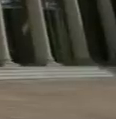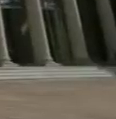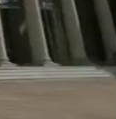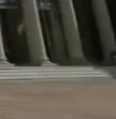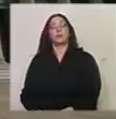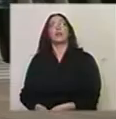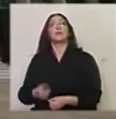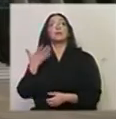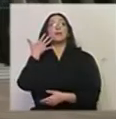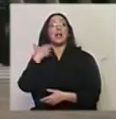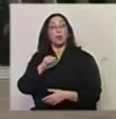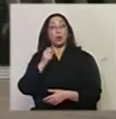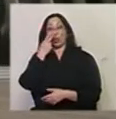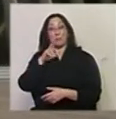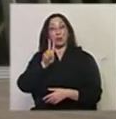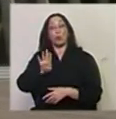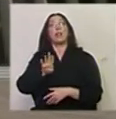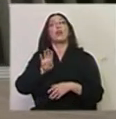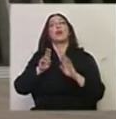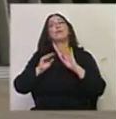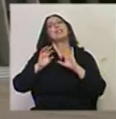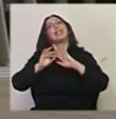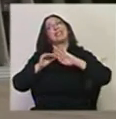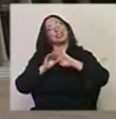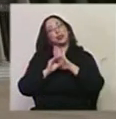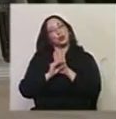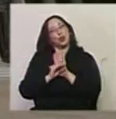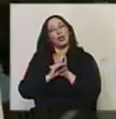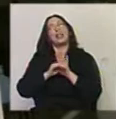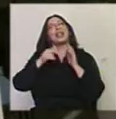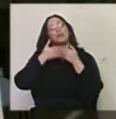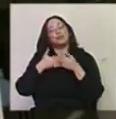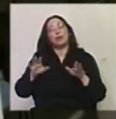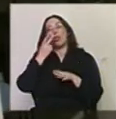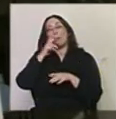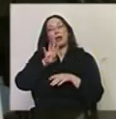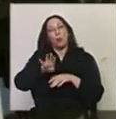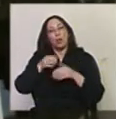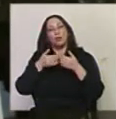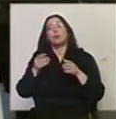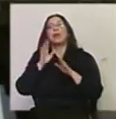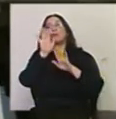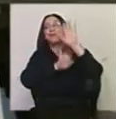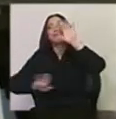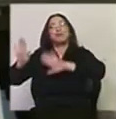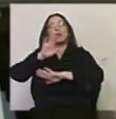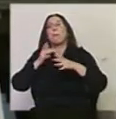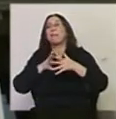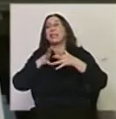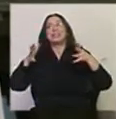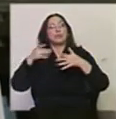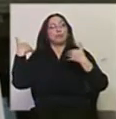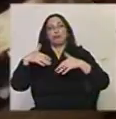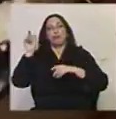En agosto del 2004, el Teatro Solís volvió a abrir sus puertas luego de su reforma y restauración más importante que tuvo en su historia.